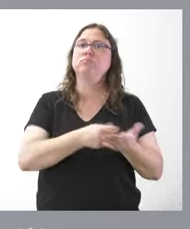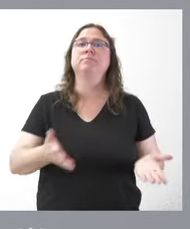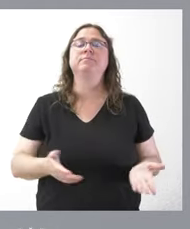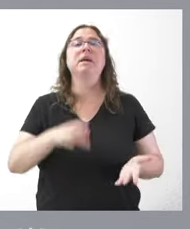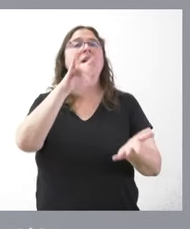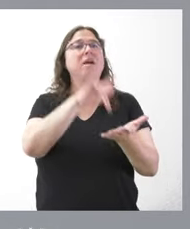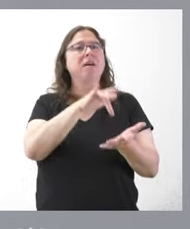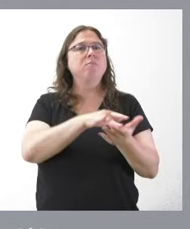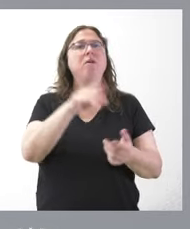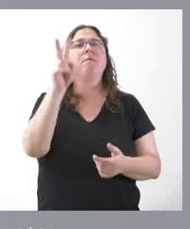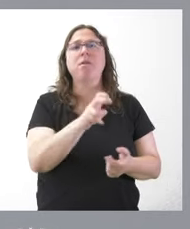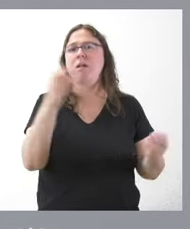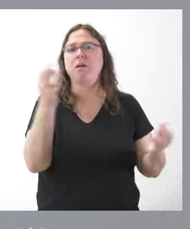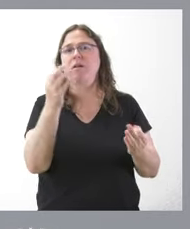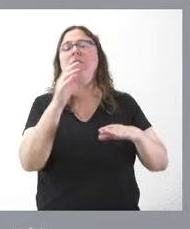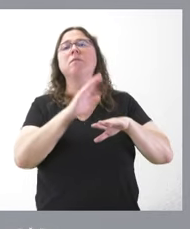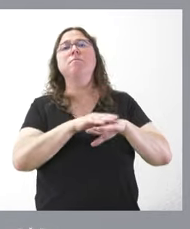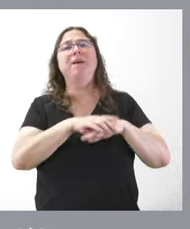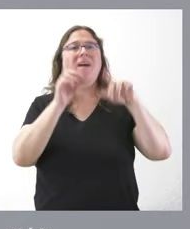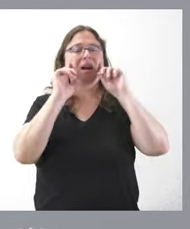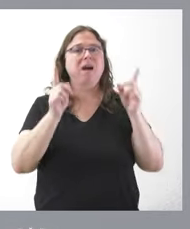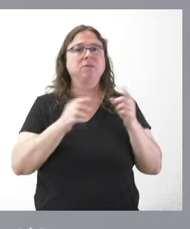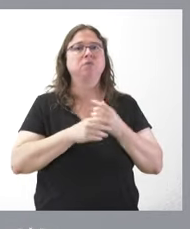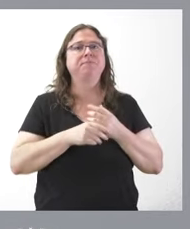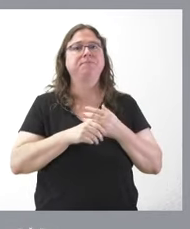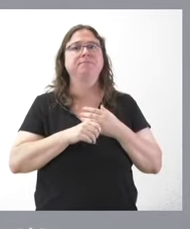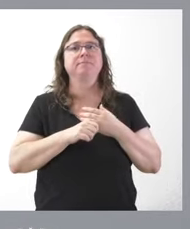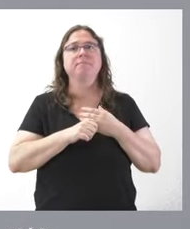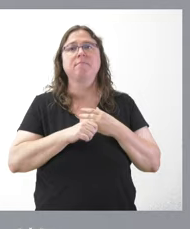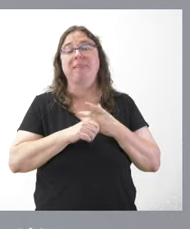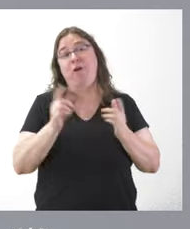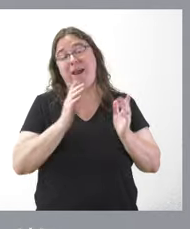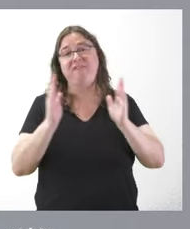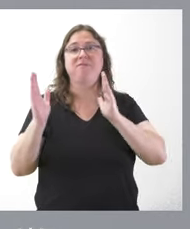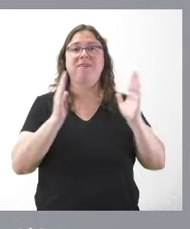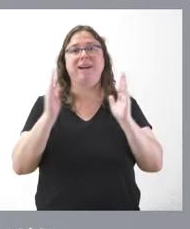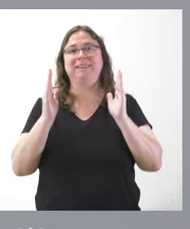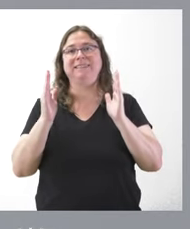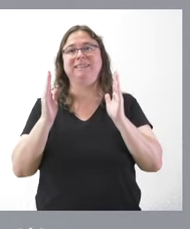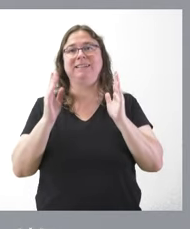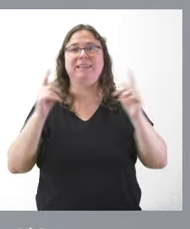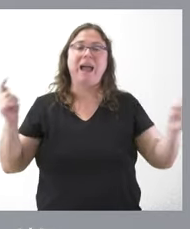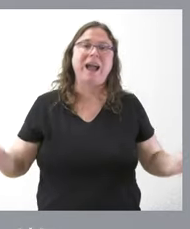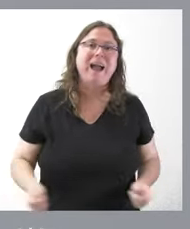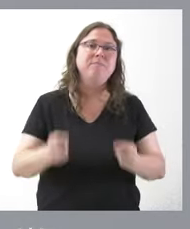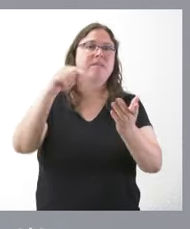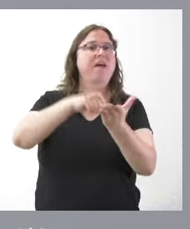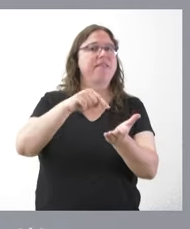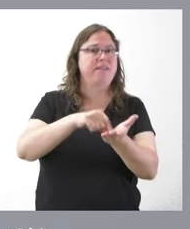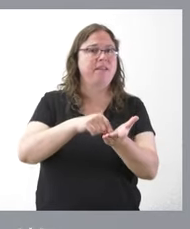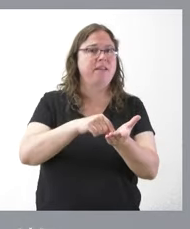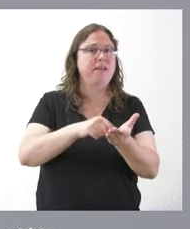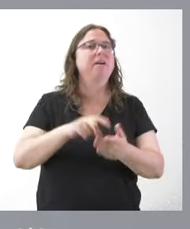impuestos están sirviendo en este caso concreto y estamos en la fase del periodo de la campaña de la renta no